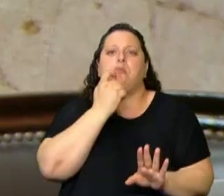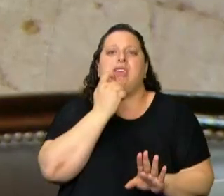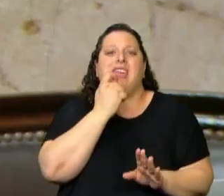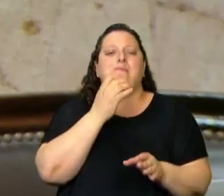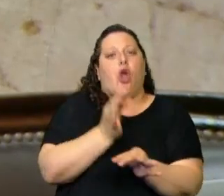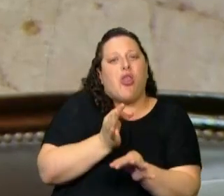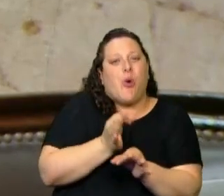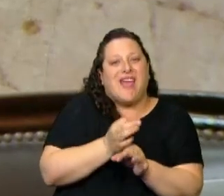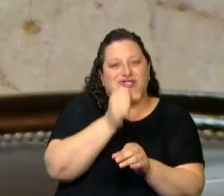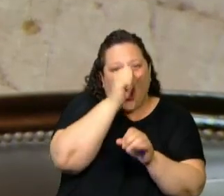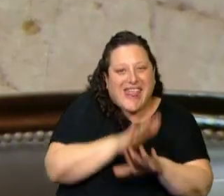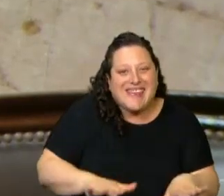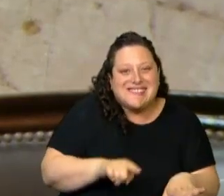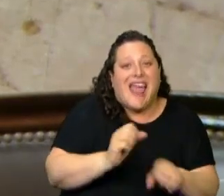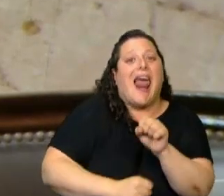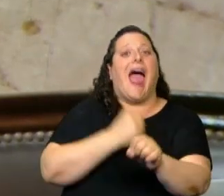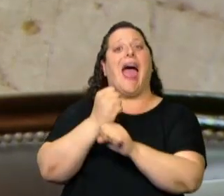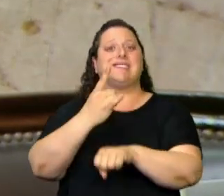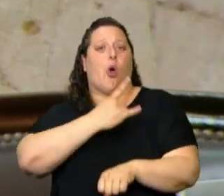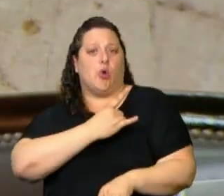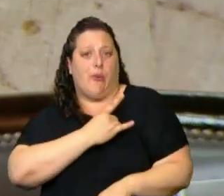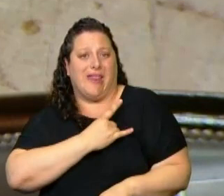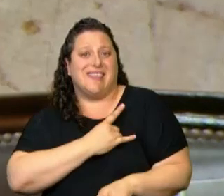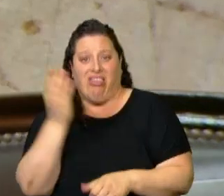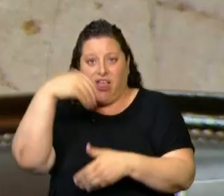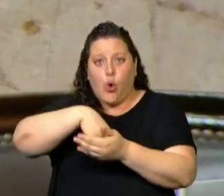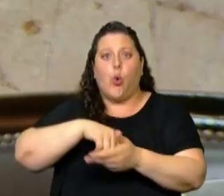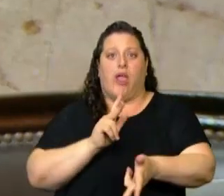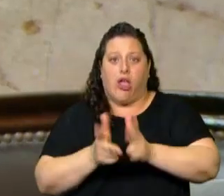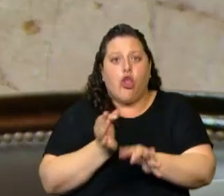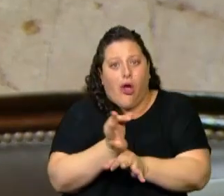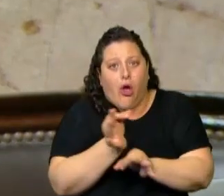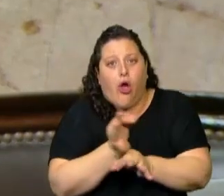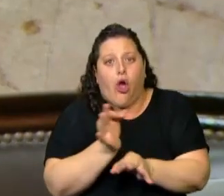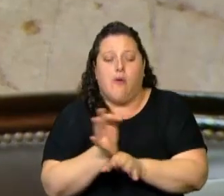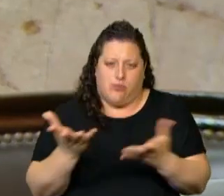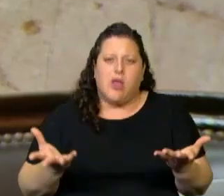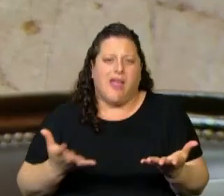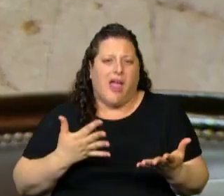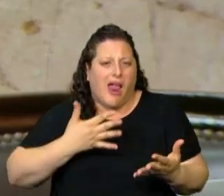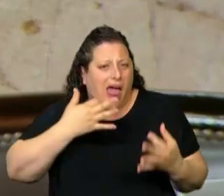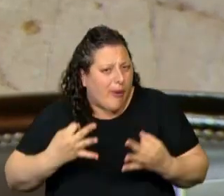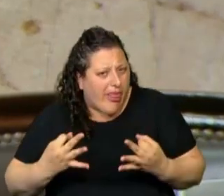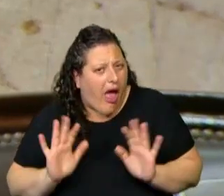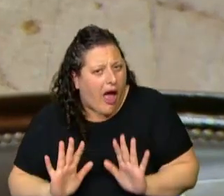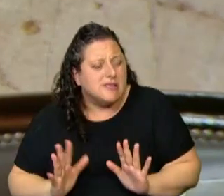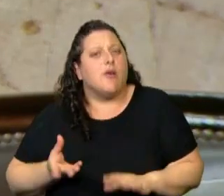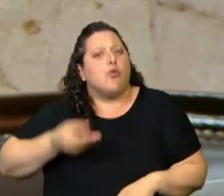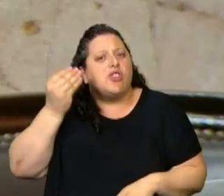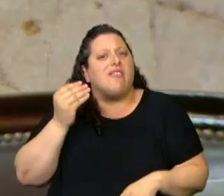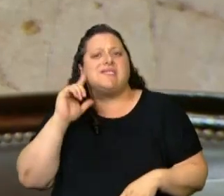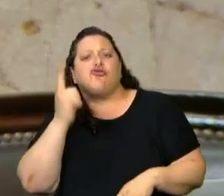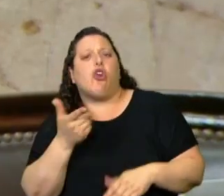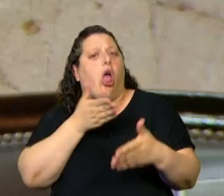hasta en educación universitaria, porque hay que decir también que se ven vedadas y cortadas las trayectorias educativas porque no pueden